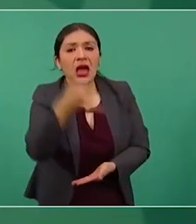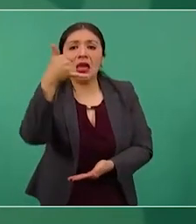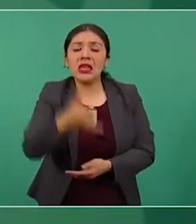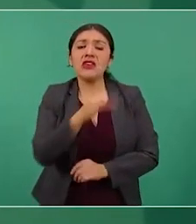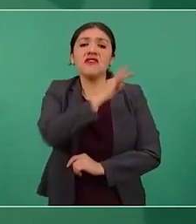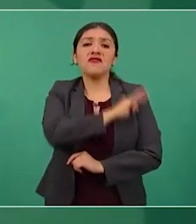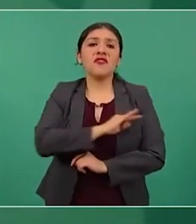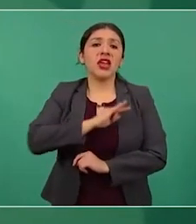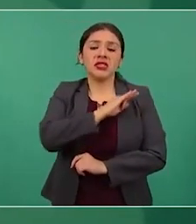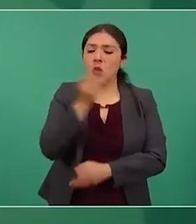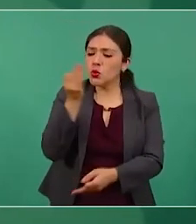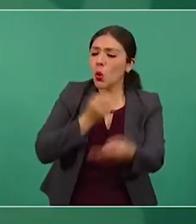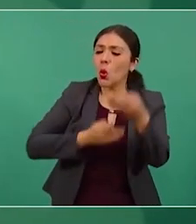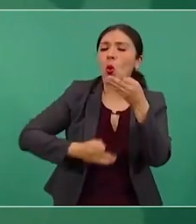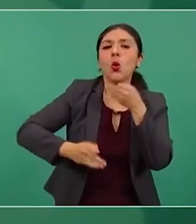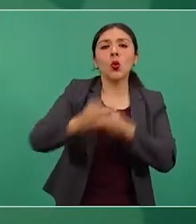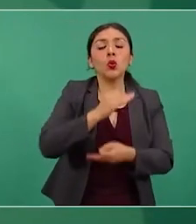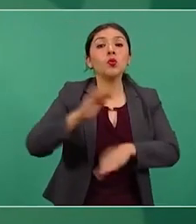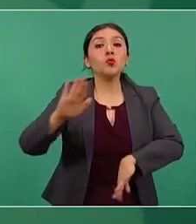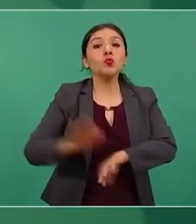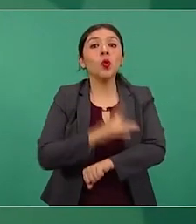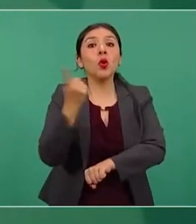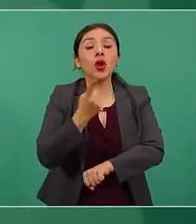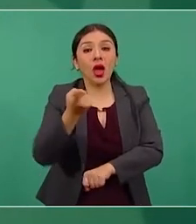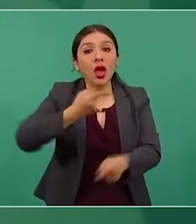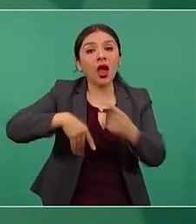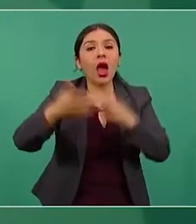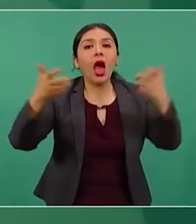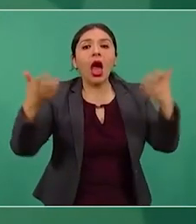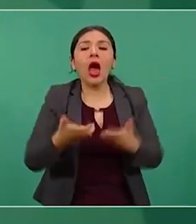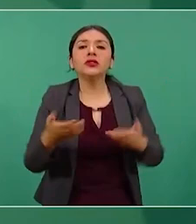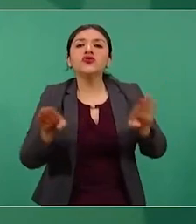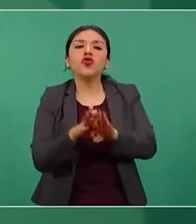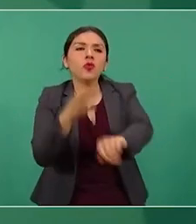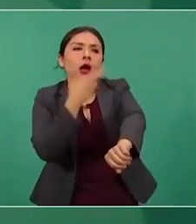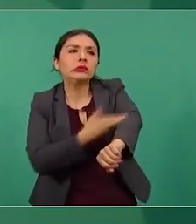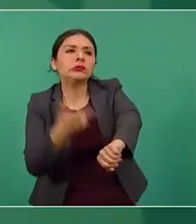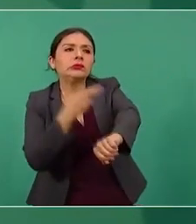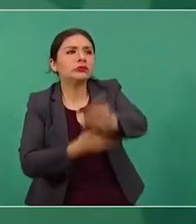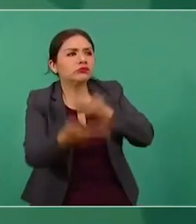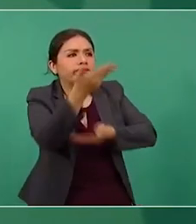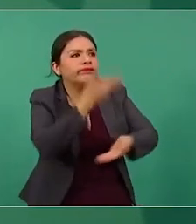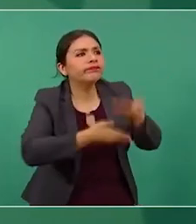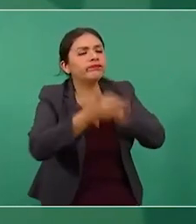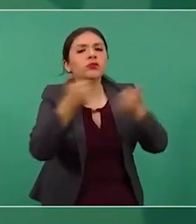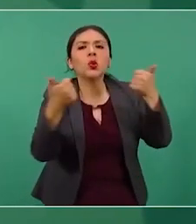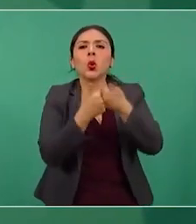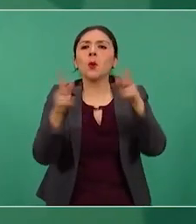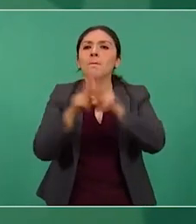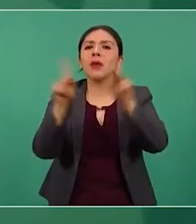porque estamos resolviendo nuestras diferencias de manera pacífica.